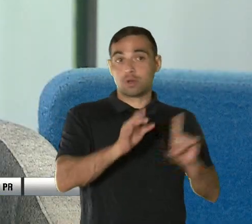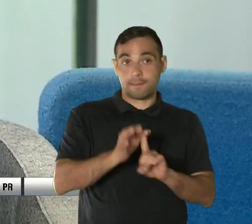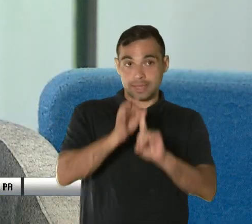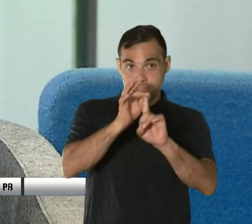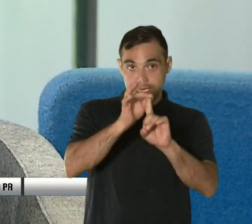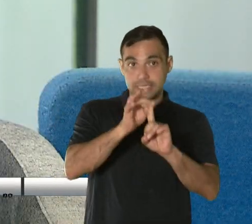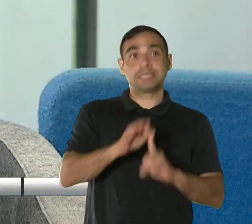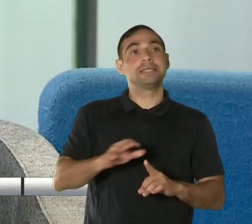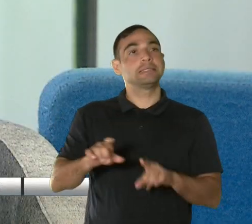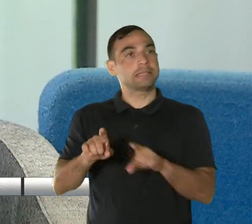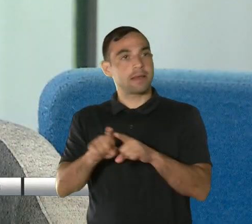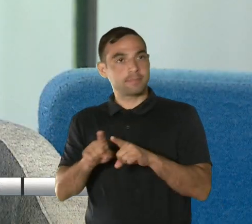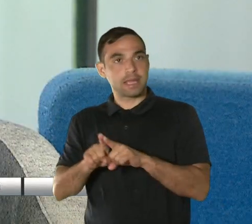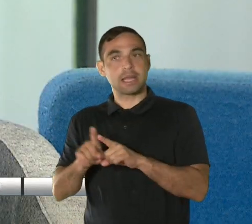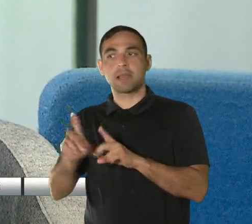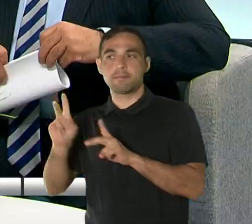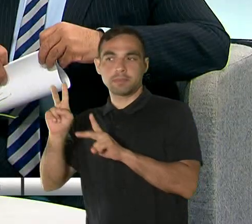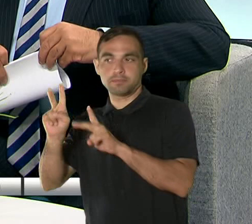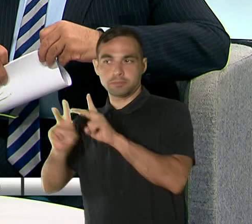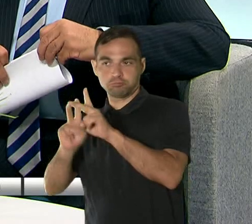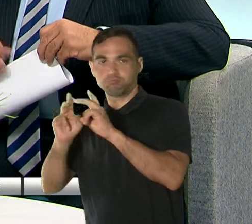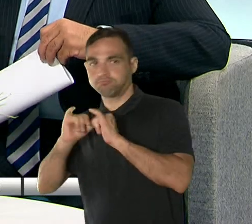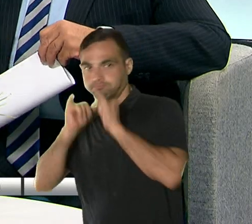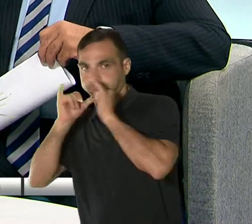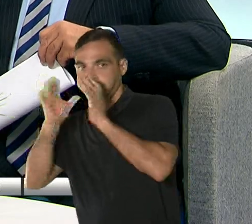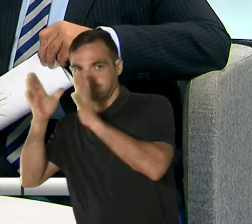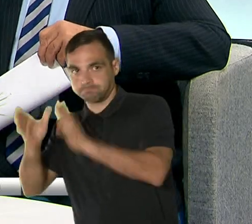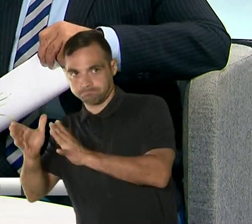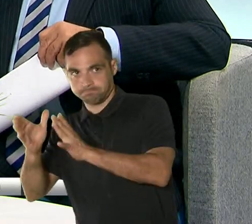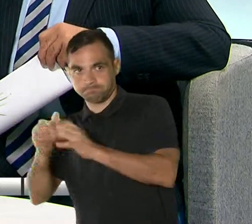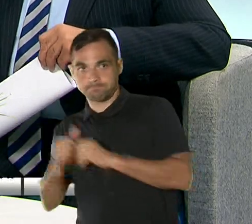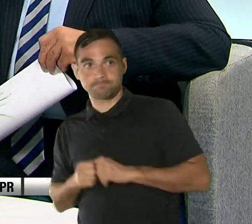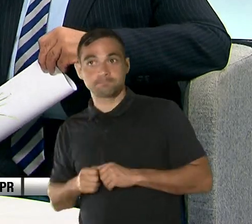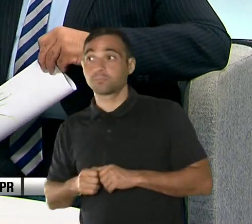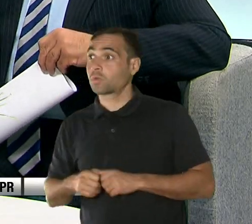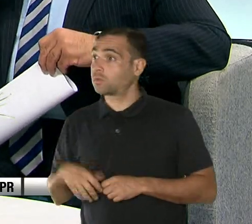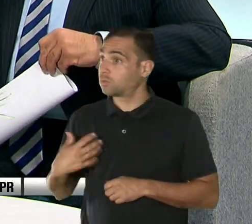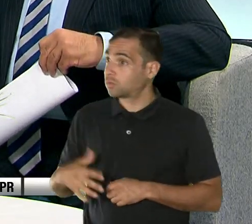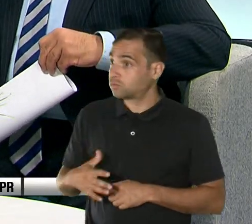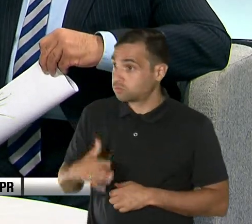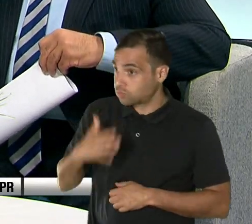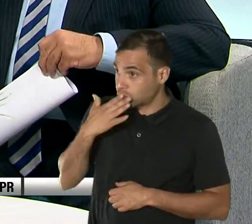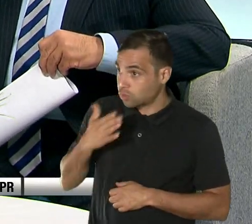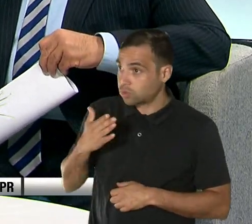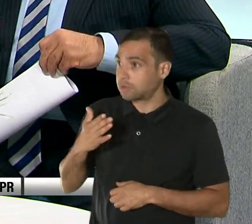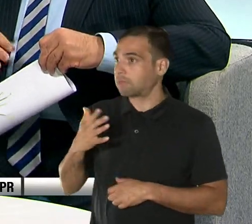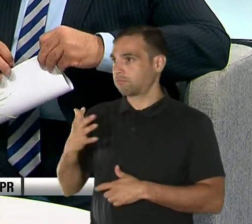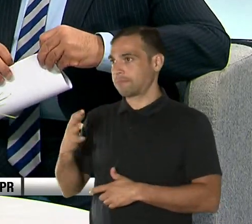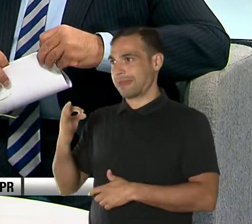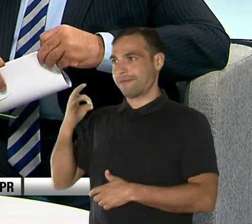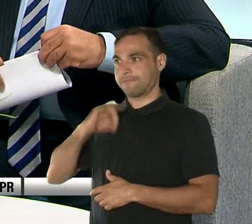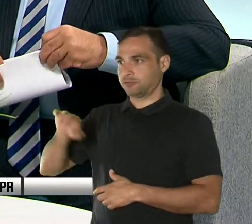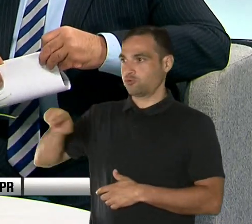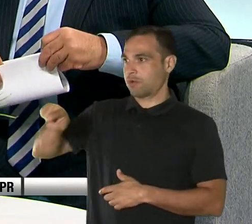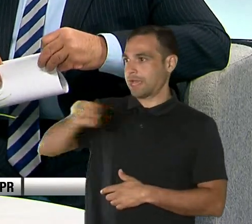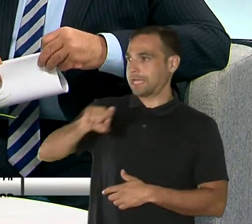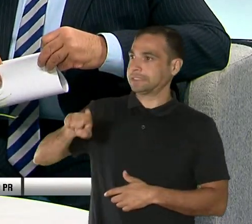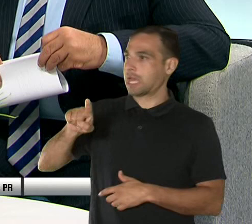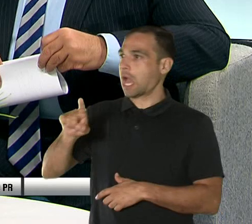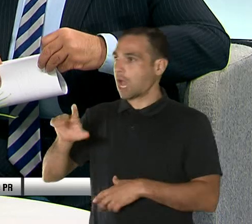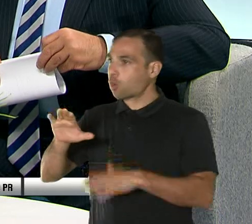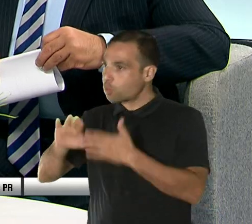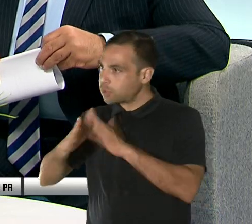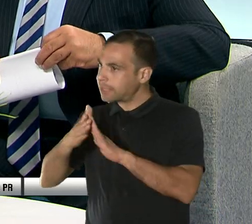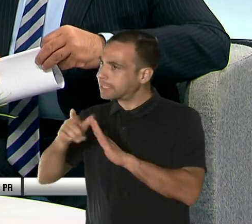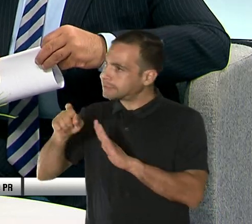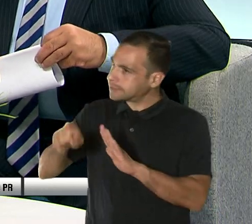correccional. Y esto es muy bueno porque es algo que es innovador y a la vez beneficia a una comunidad que necesita estar educada. Claro, claro que